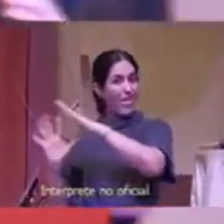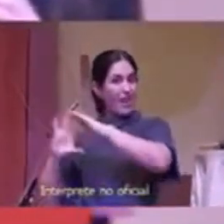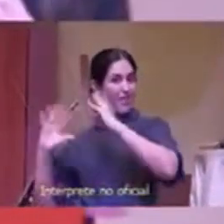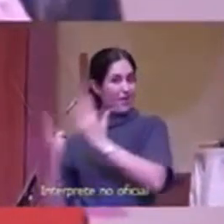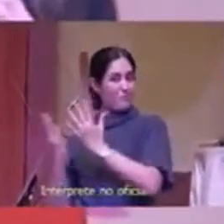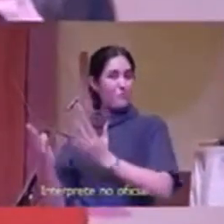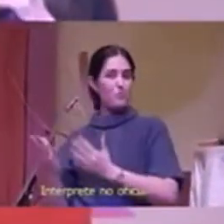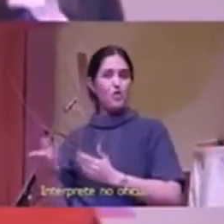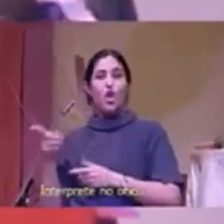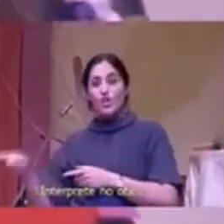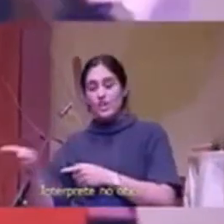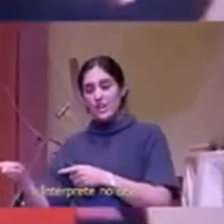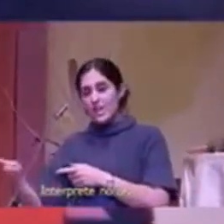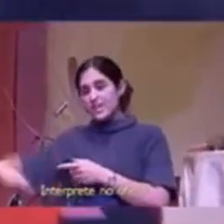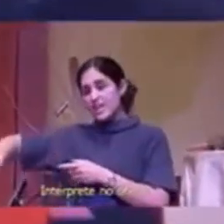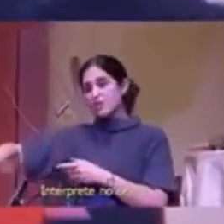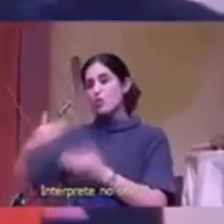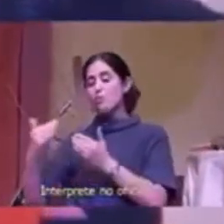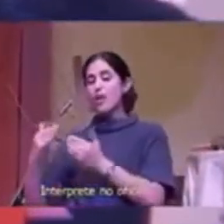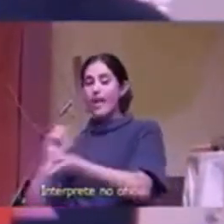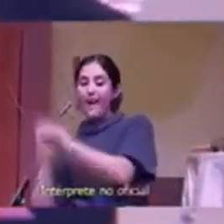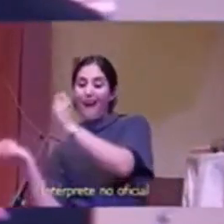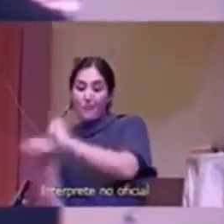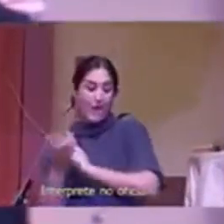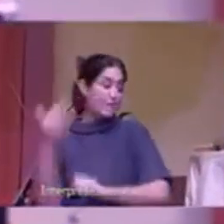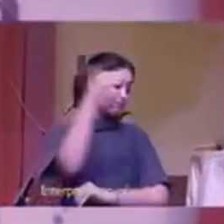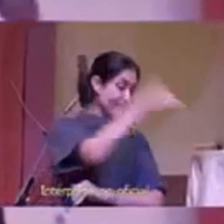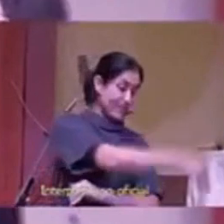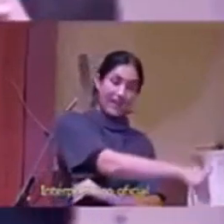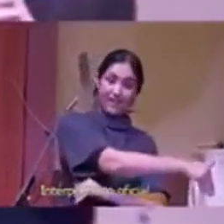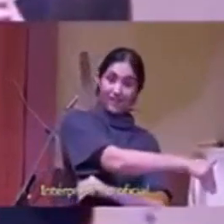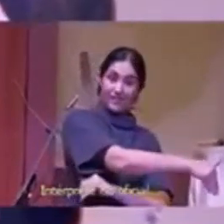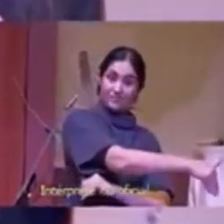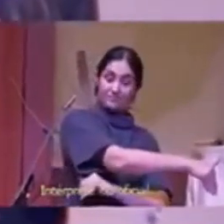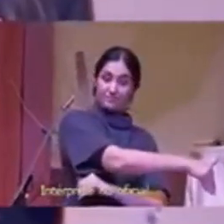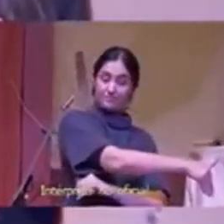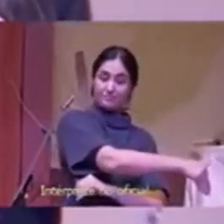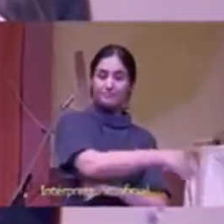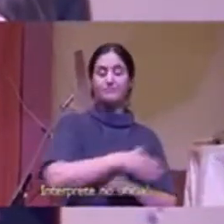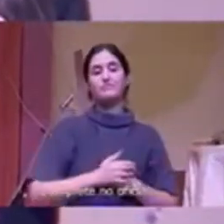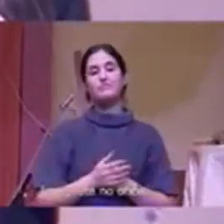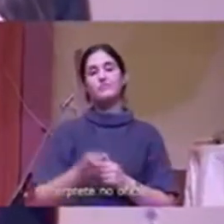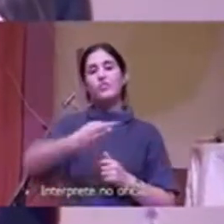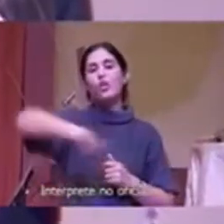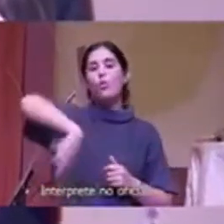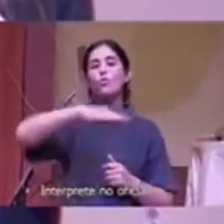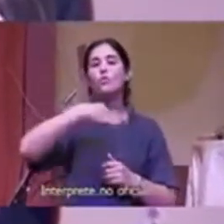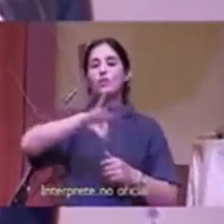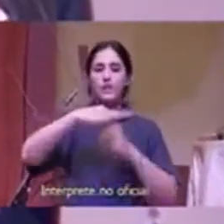y ellos pueden tener un impacto enorme en la gente de acá cambien